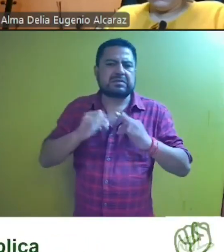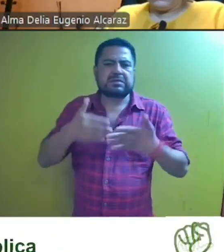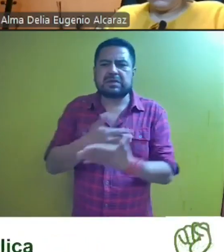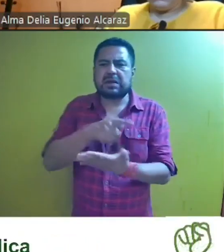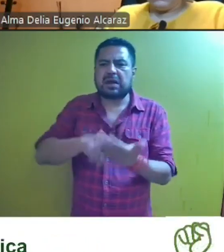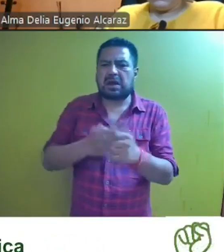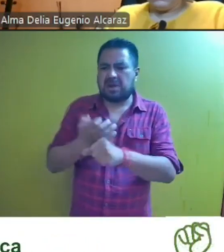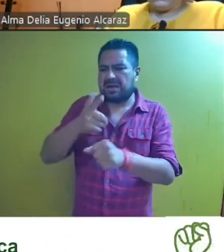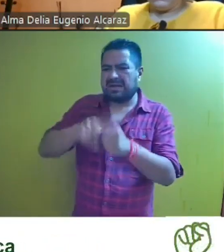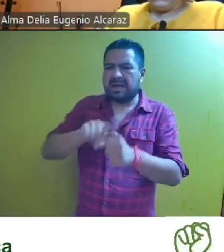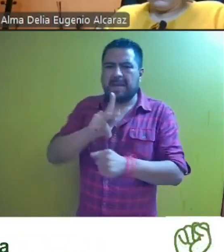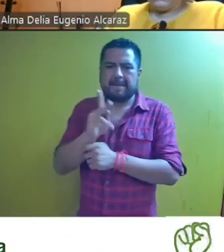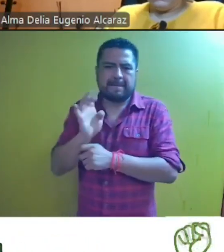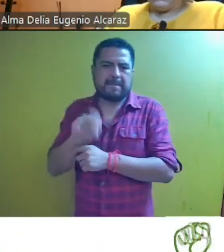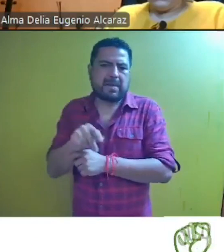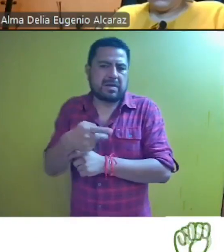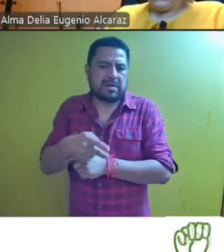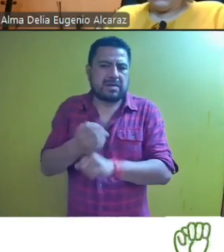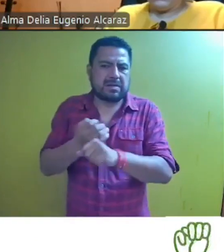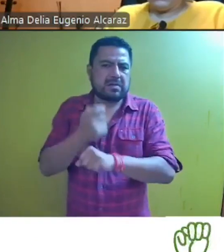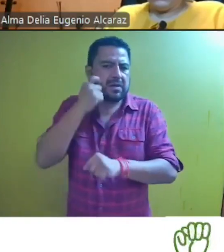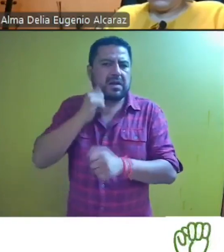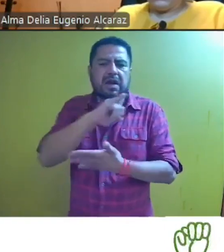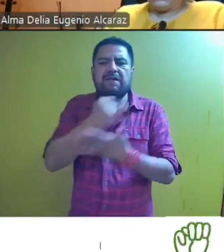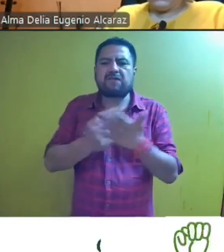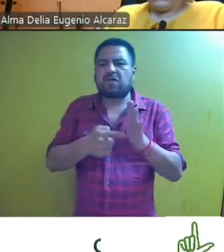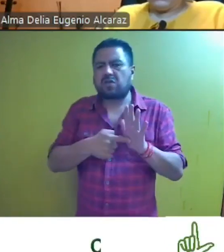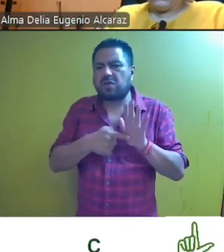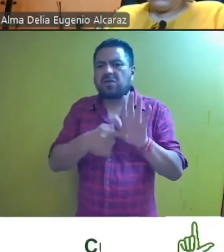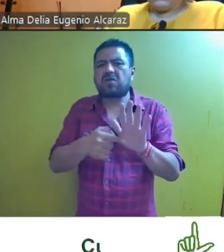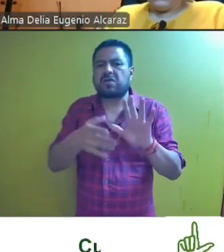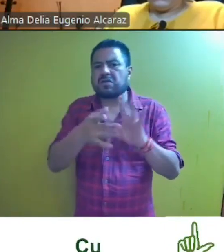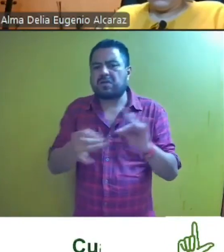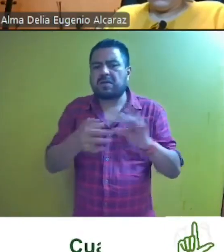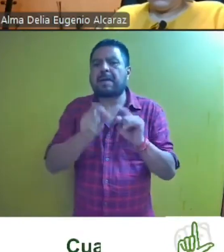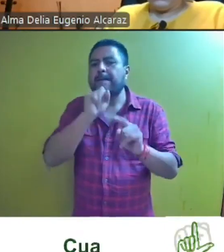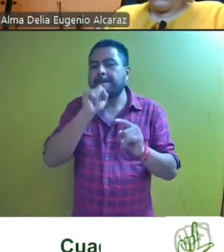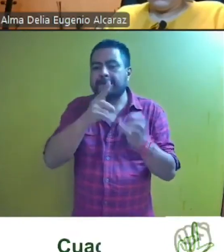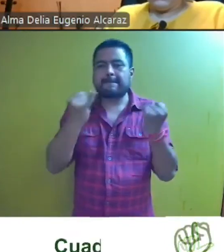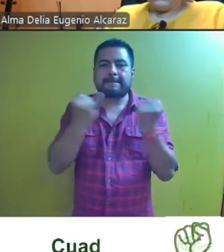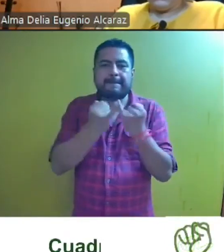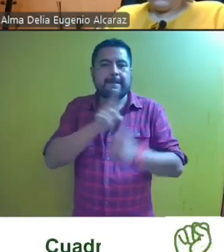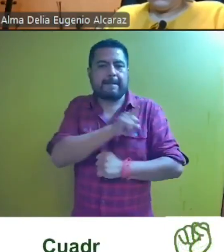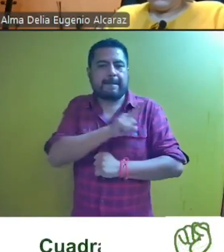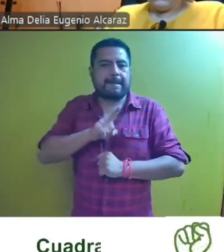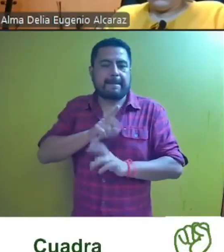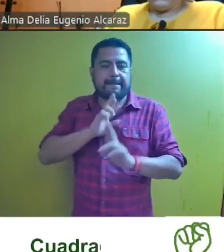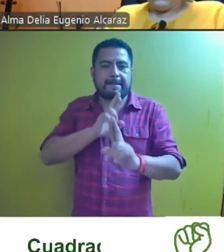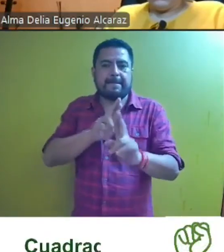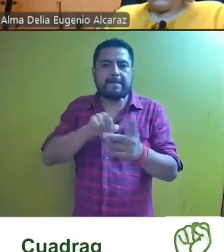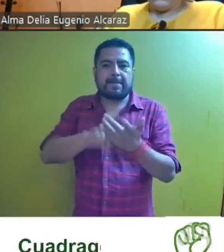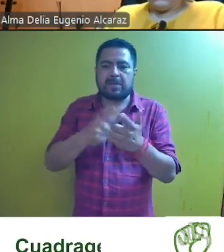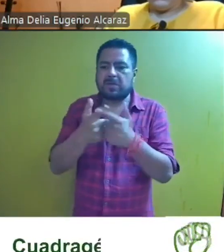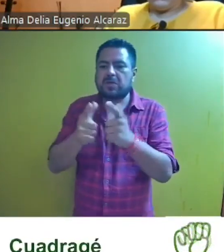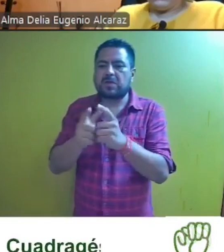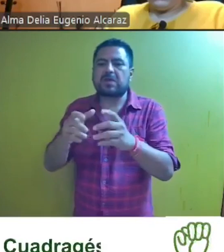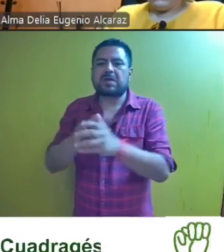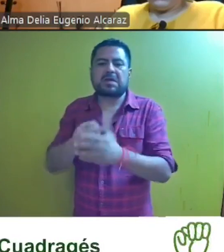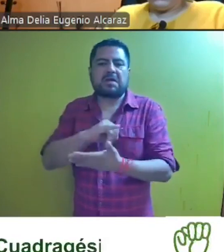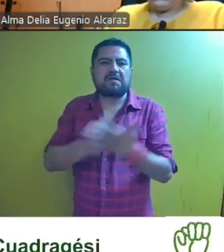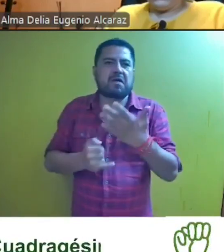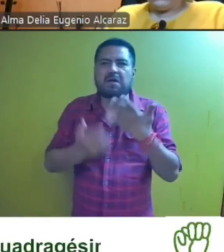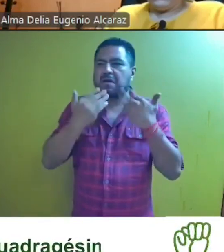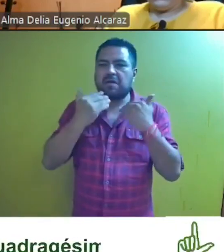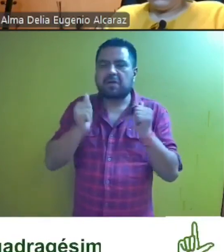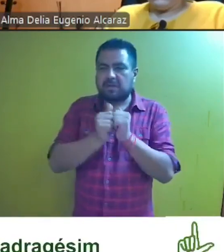comité ejecutivo estatal del pan para rendir su informe circunstanciado también que debió resolverse el asunto partidario sin dicho informe